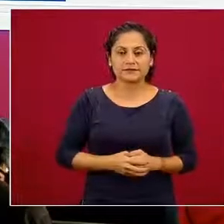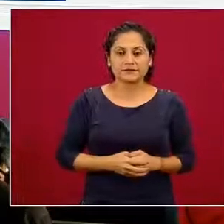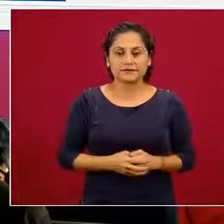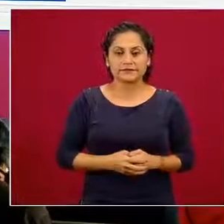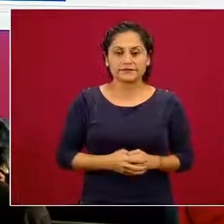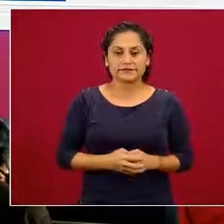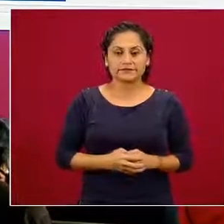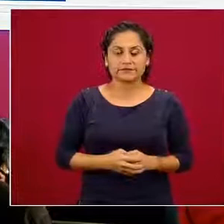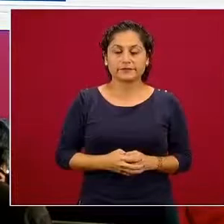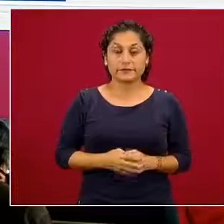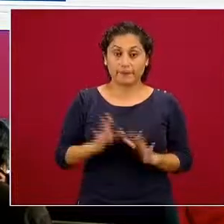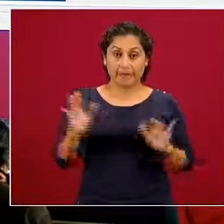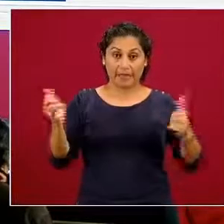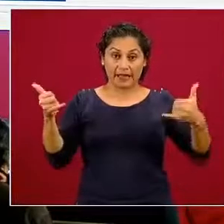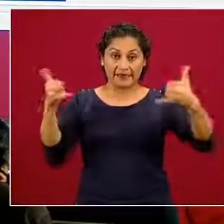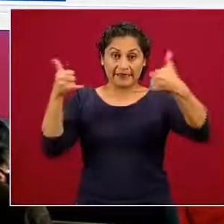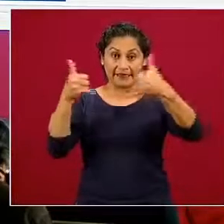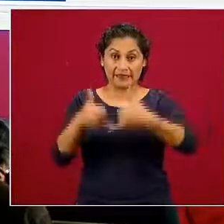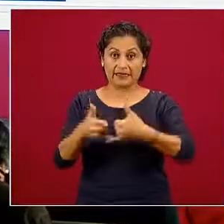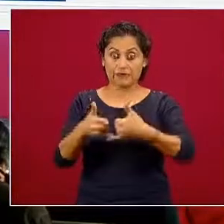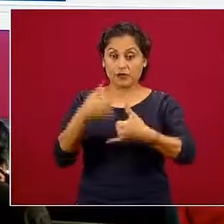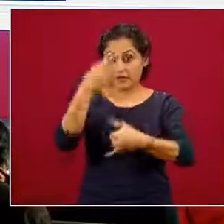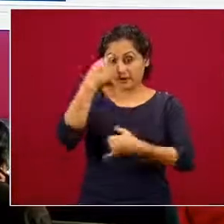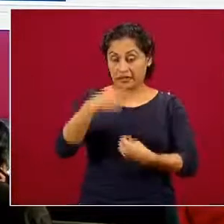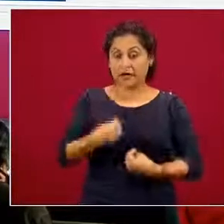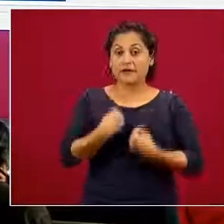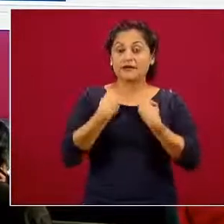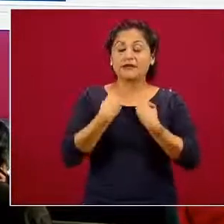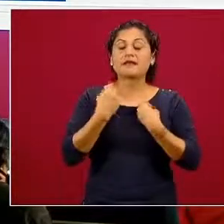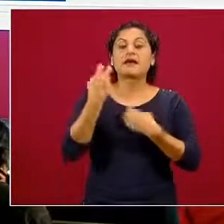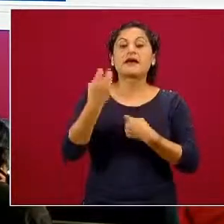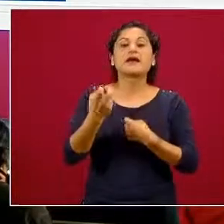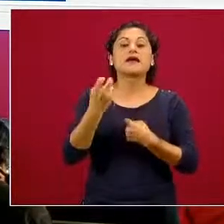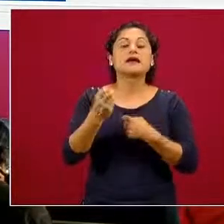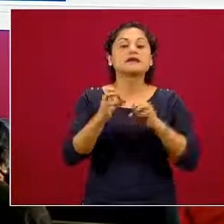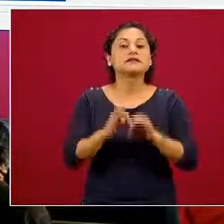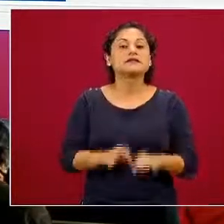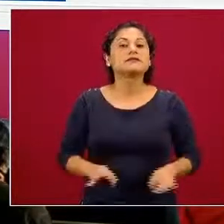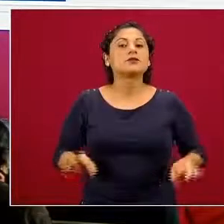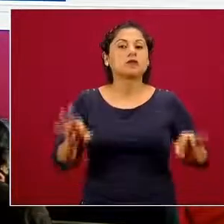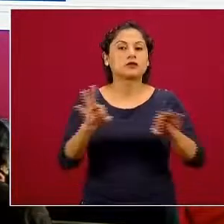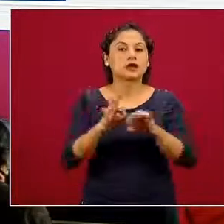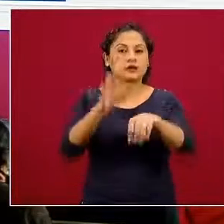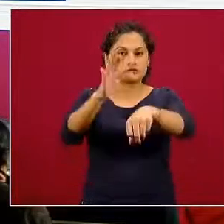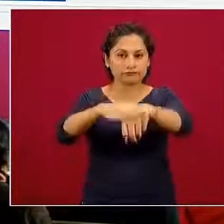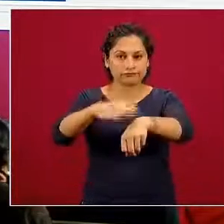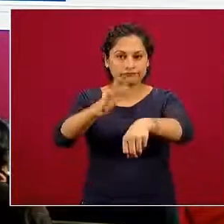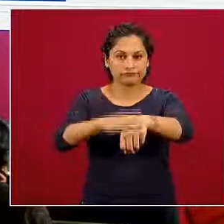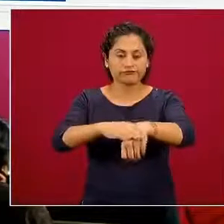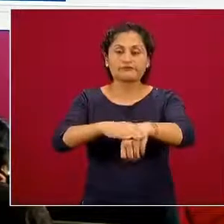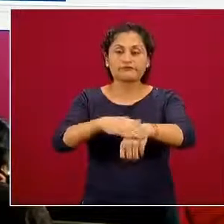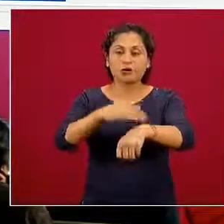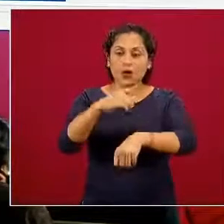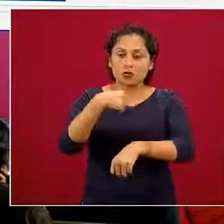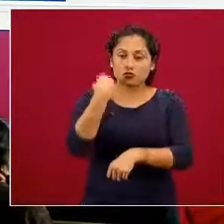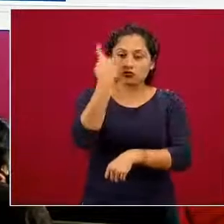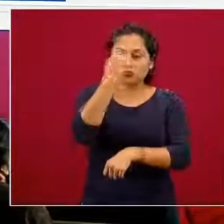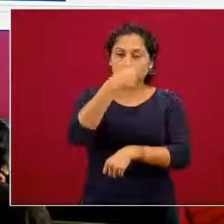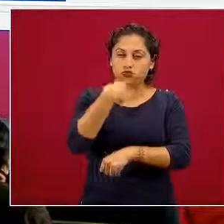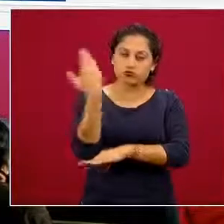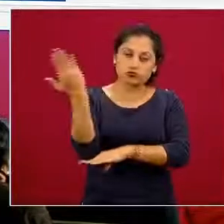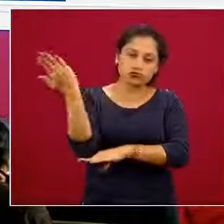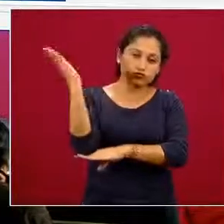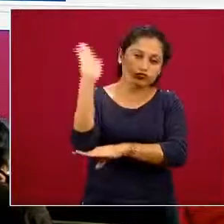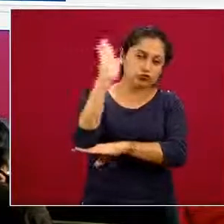Esta línea de la vida es importante notar que está funcional las 24 horas del día, los siete días de la semana